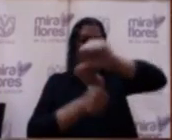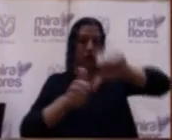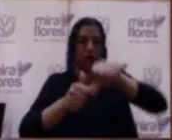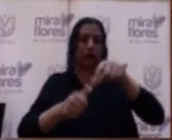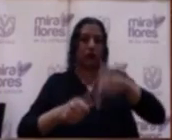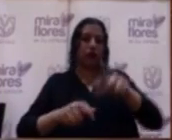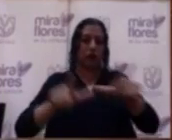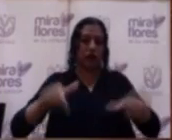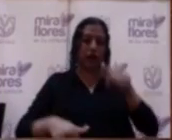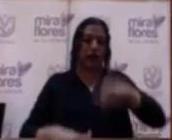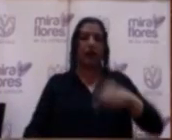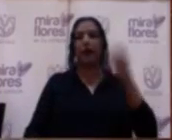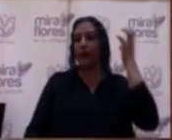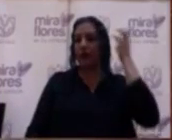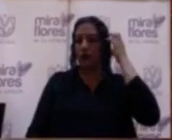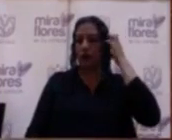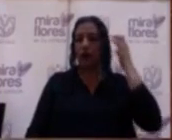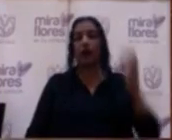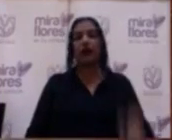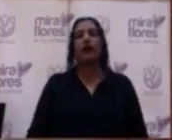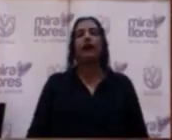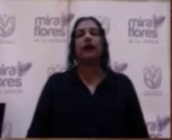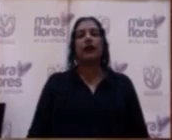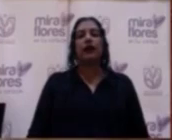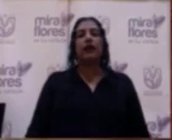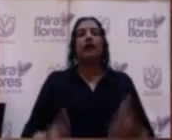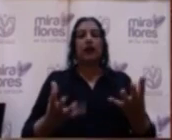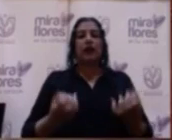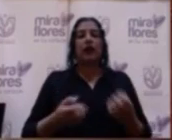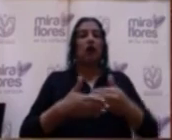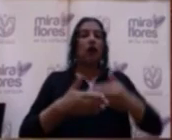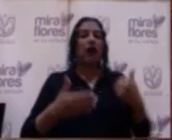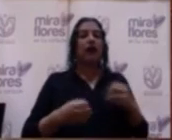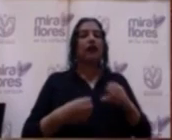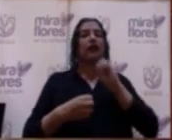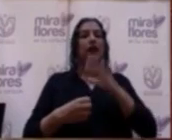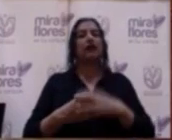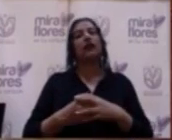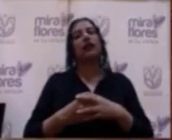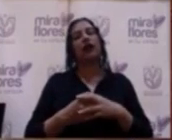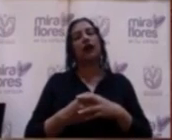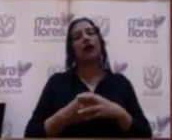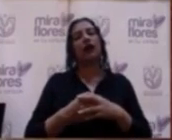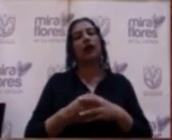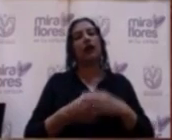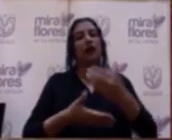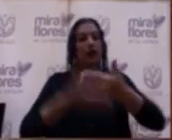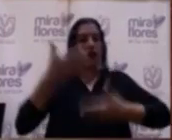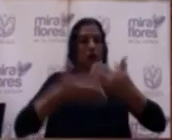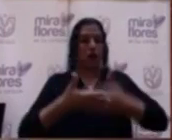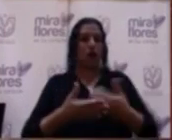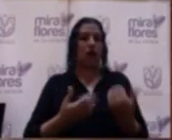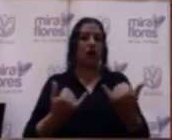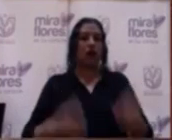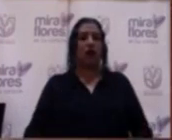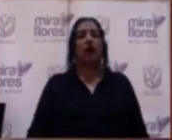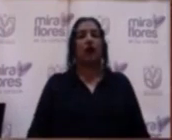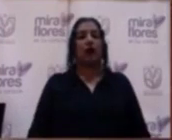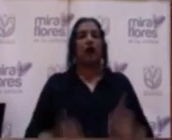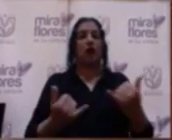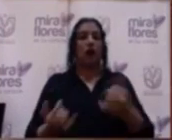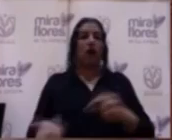de Miraflores. Quiero, antes de pasar a la orden del día, mencionar que se encuentra en sala la